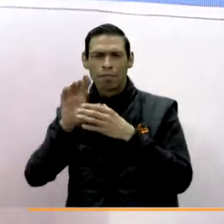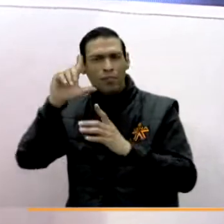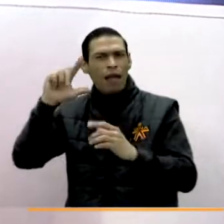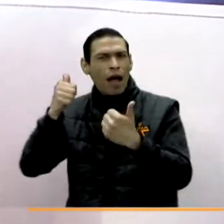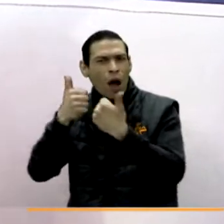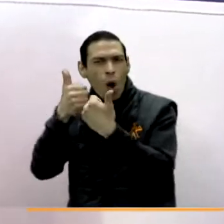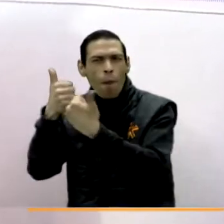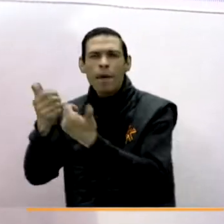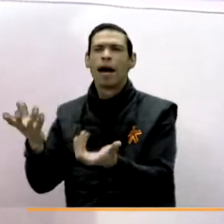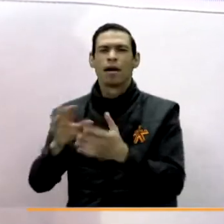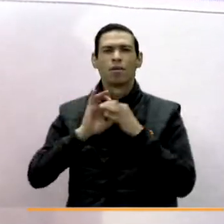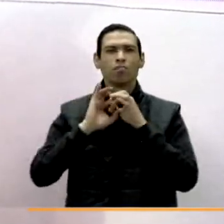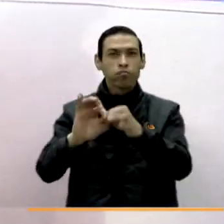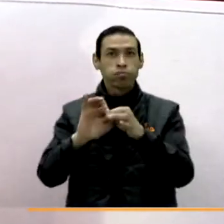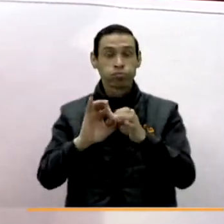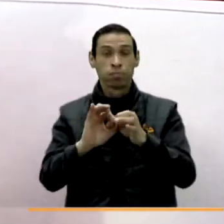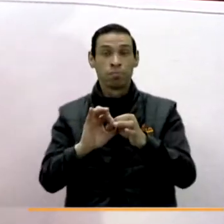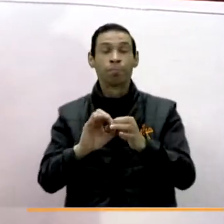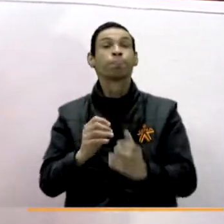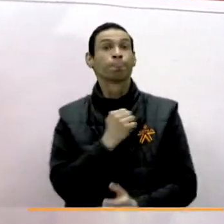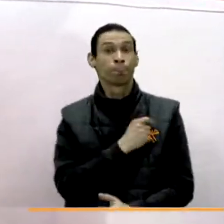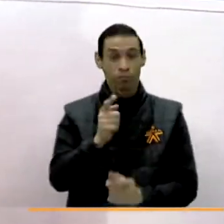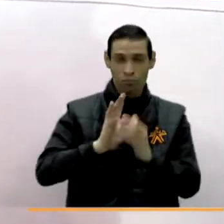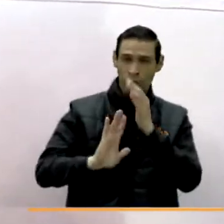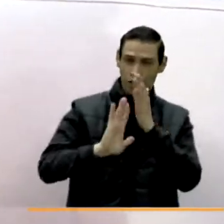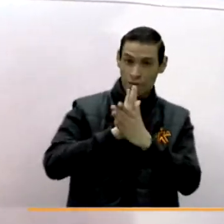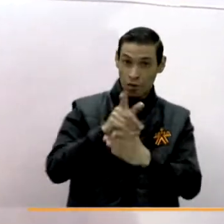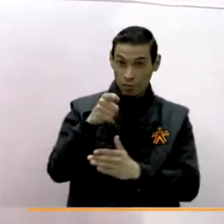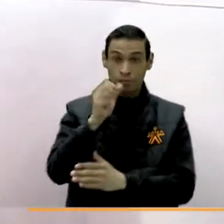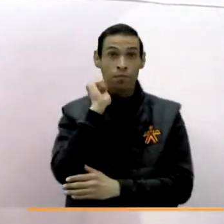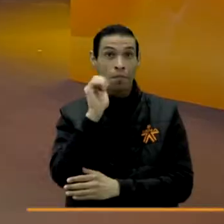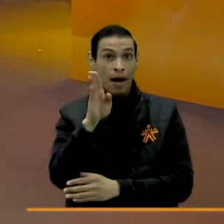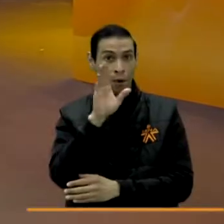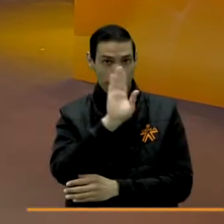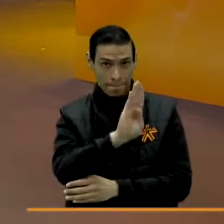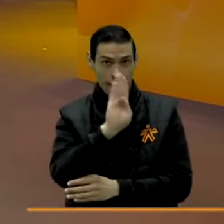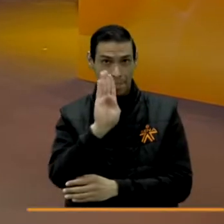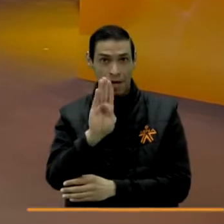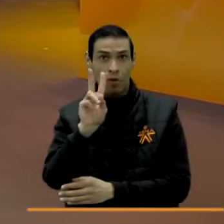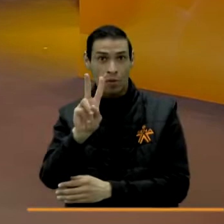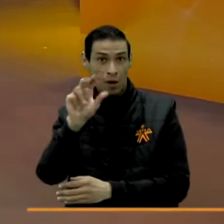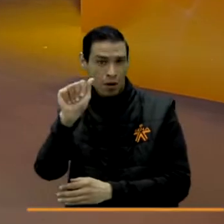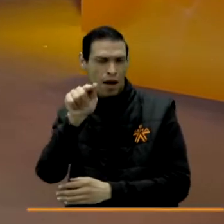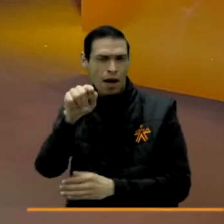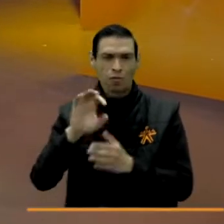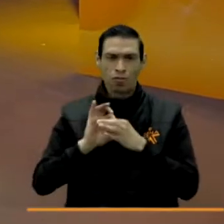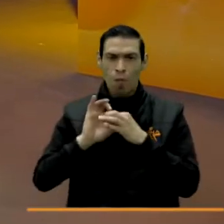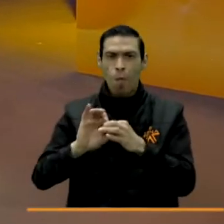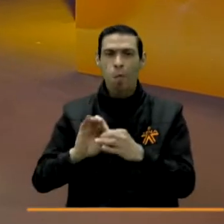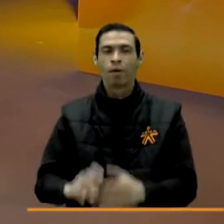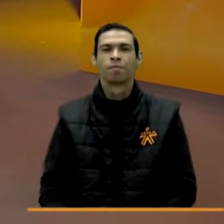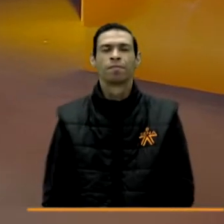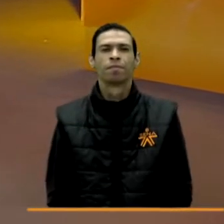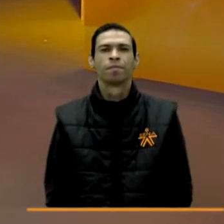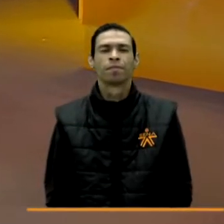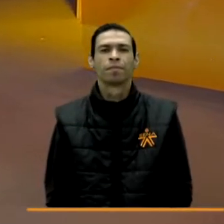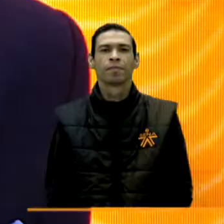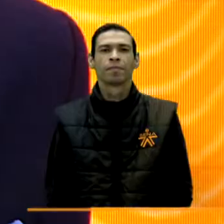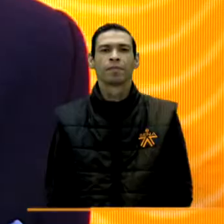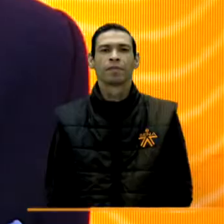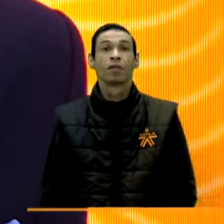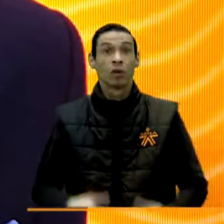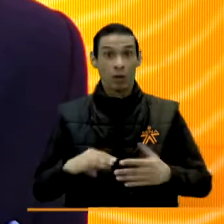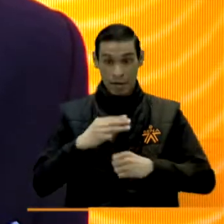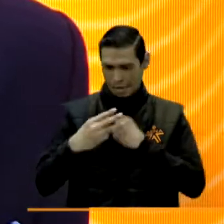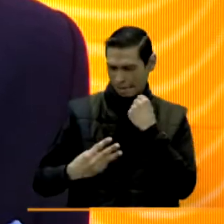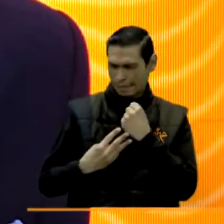alianzas y todos estos convenios. Cuéntanos cómo ha sido la experiencia desde el BBVA con el SENA. El SENA siempre ha sido un aviado estratégico